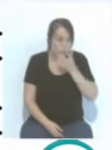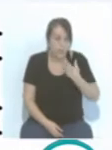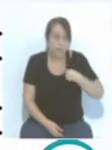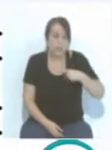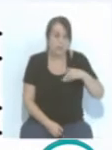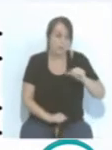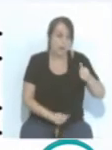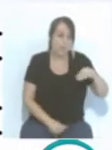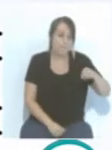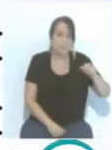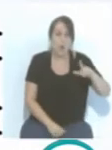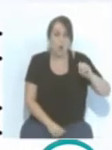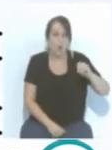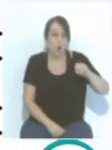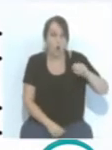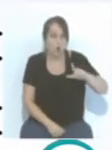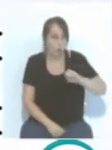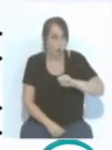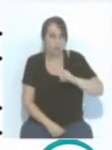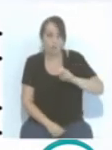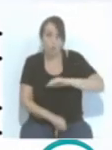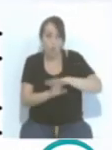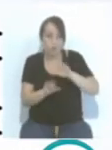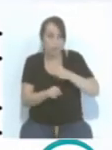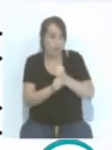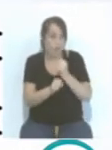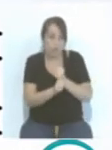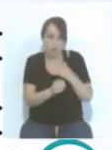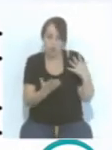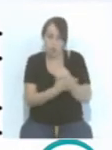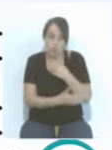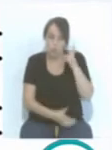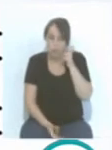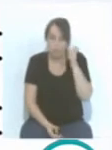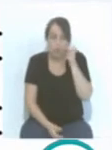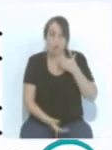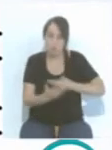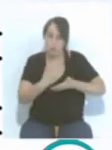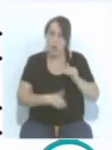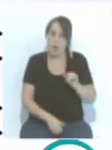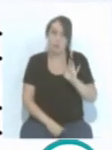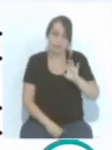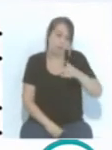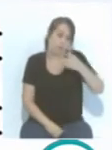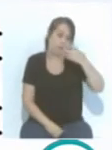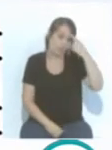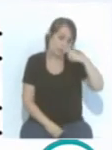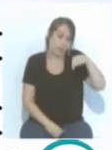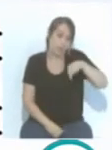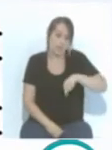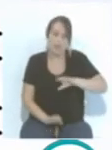hasta el último empleado. Y esa colaboración sí la hay. Lo que sí hay que ser conscientes de que esto es el Cádiz,